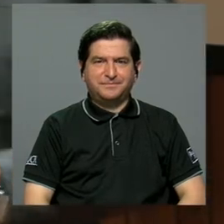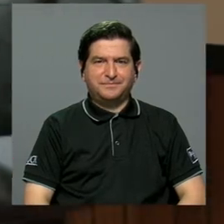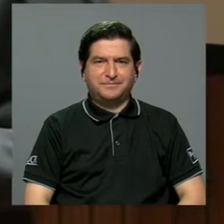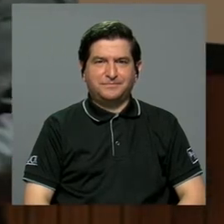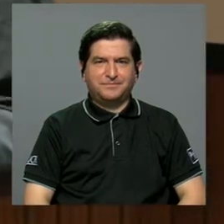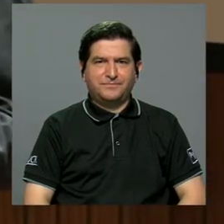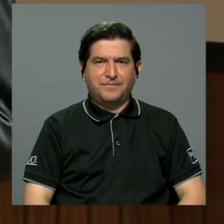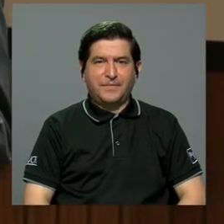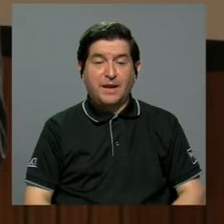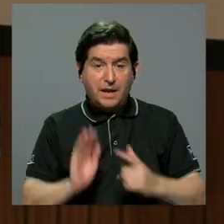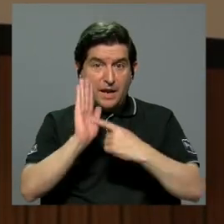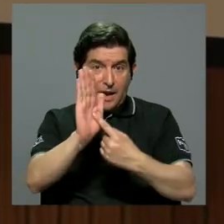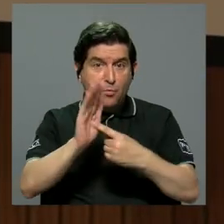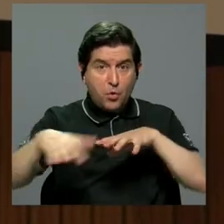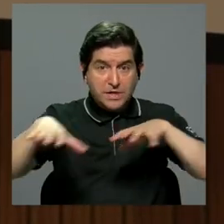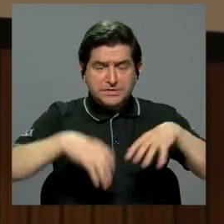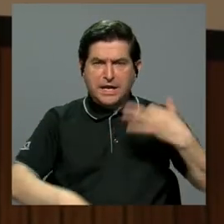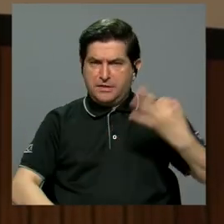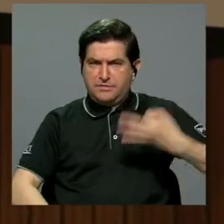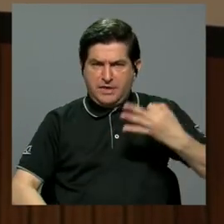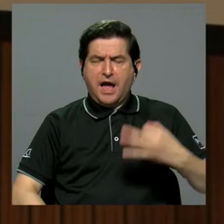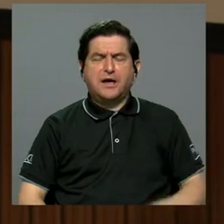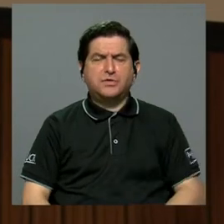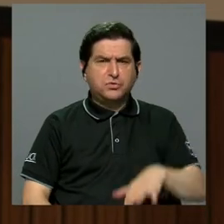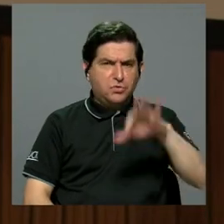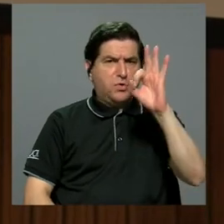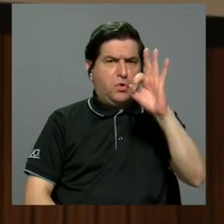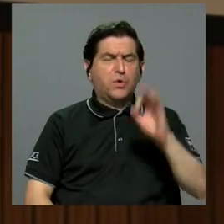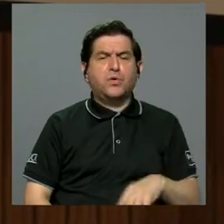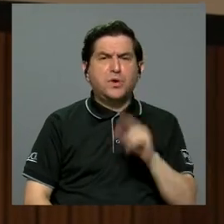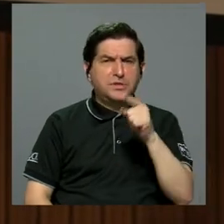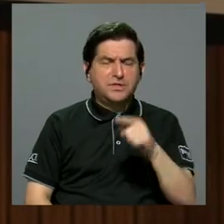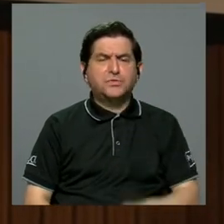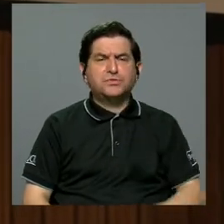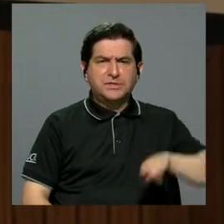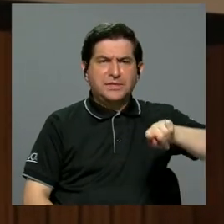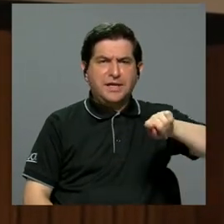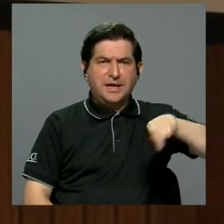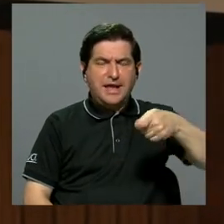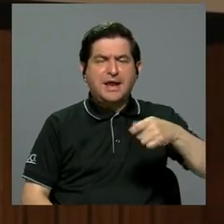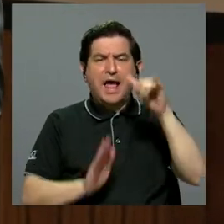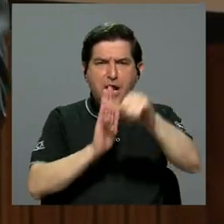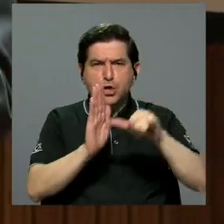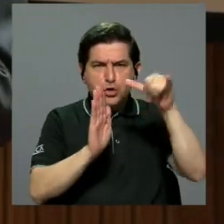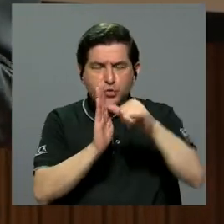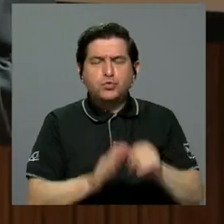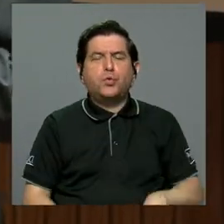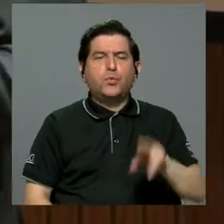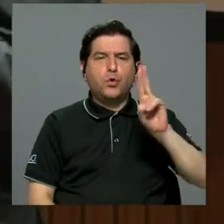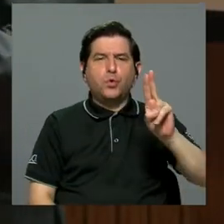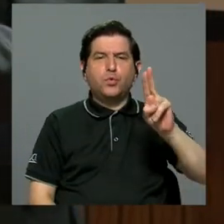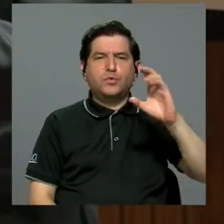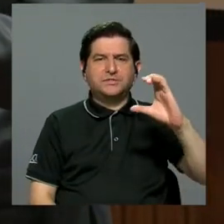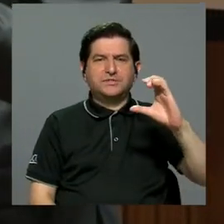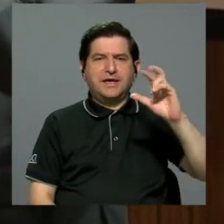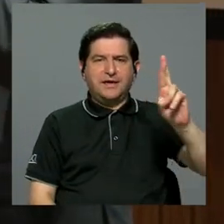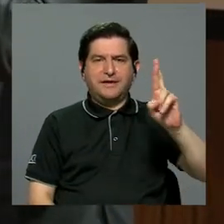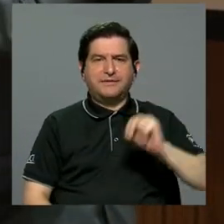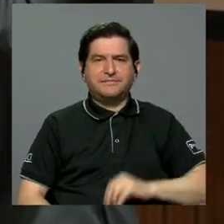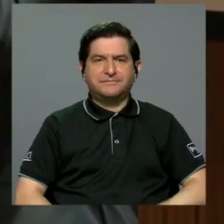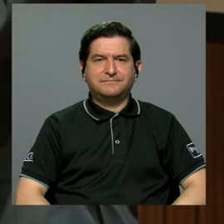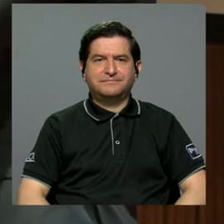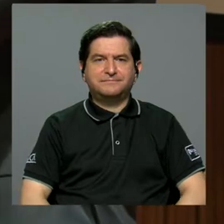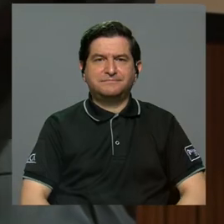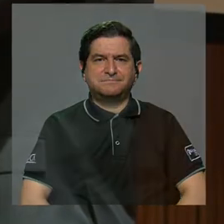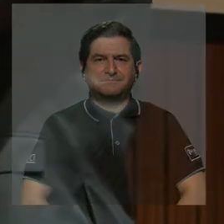La transmisión de este acto solemne se encuentra disponible en el canal de YouTube de la Universidad de Costa Rica.